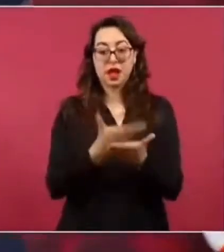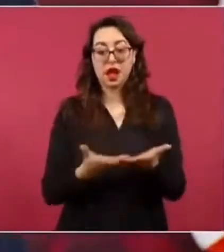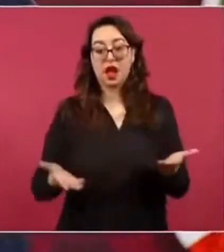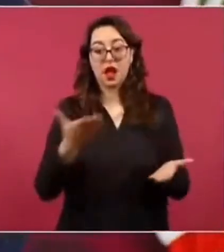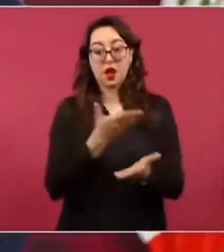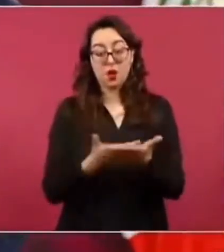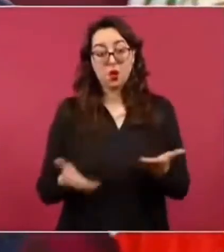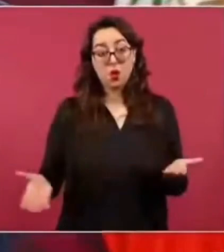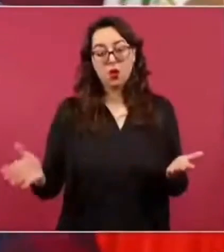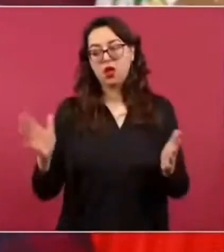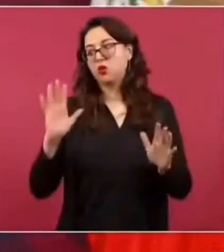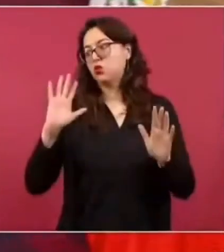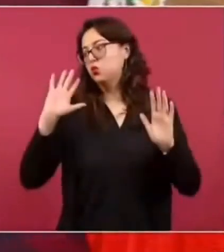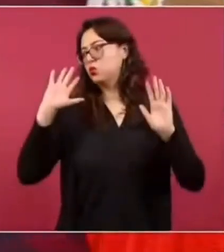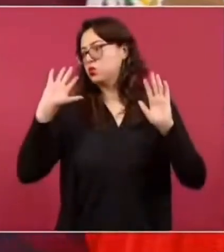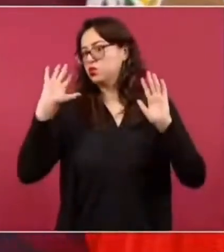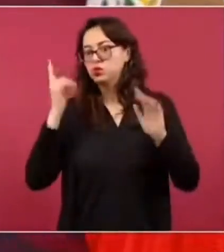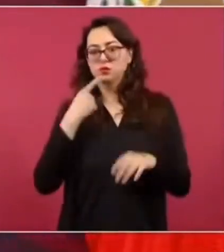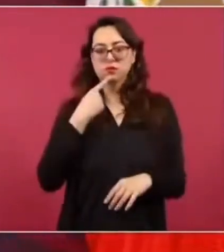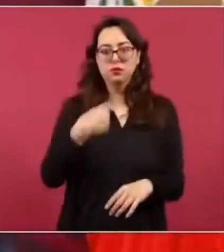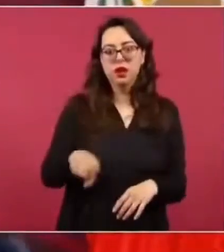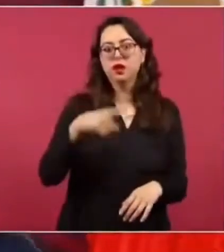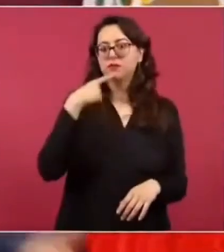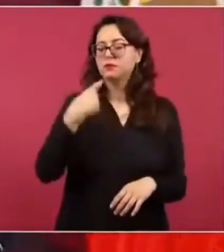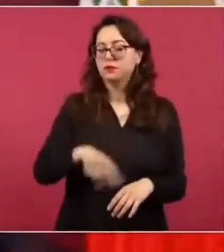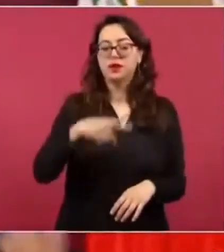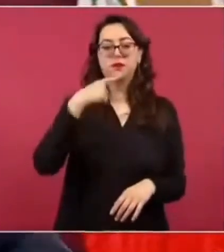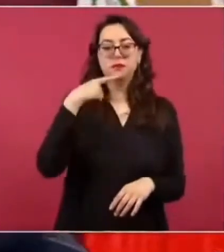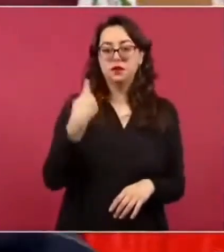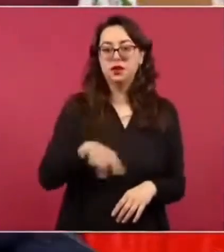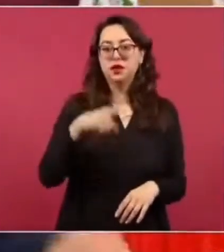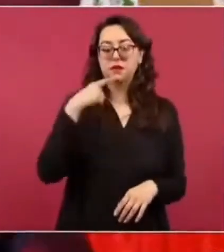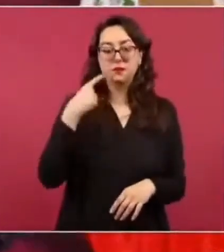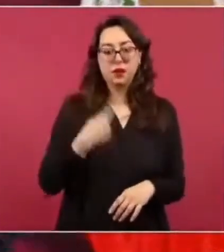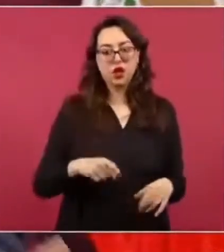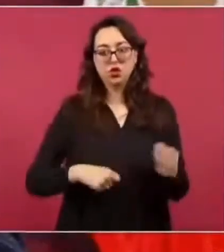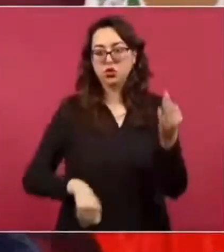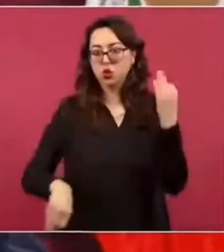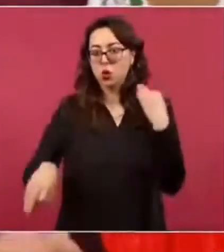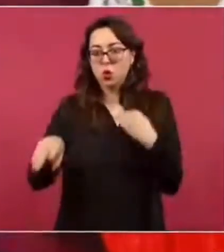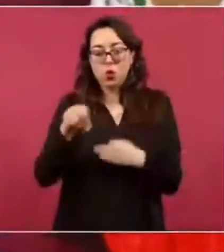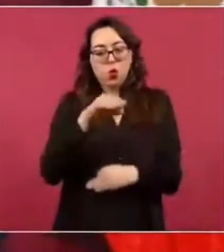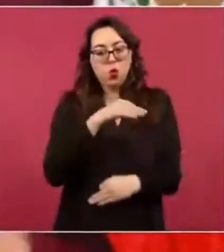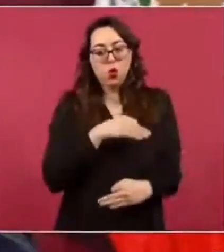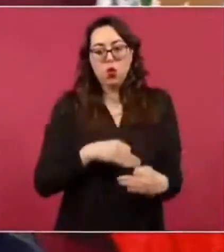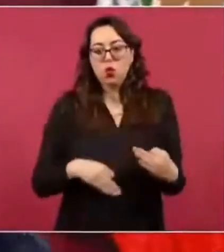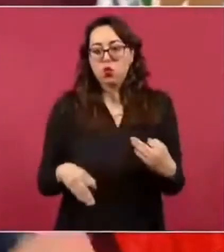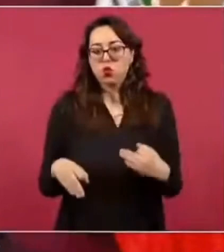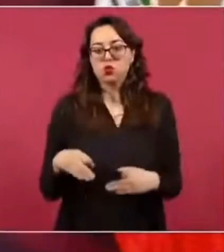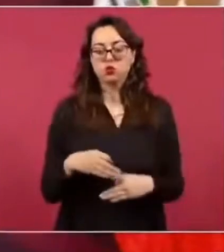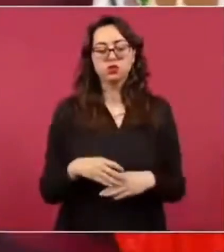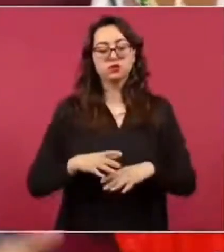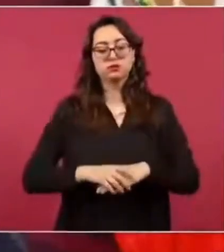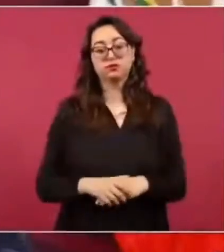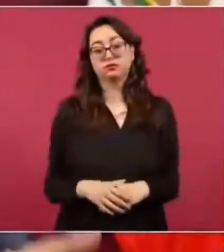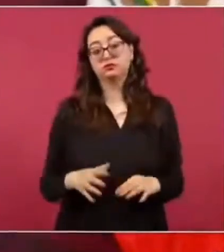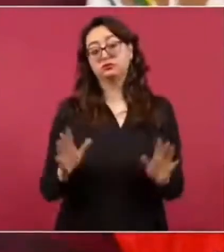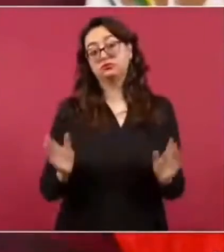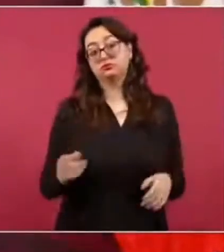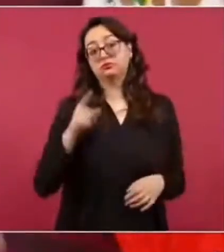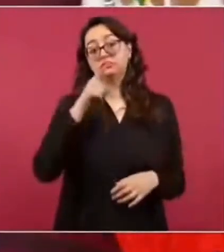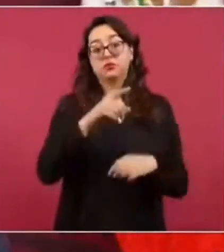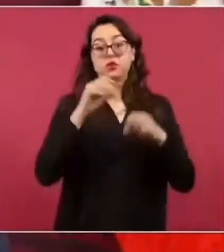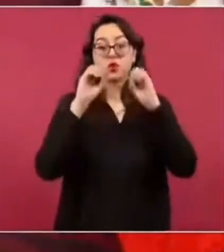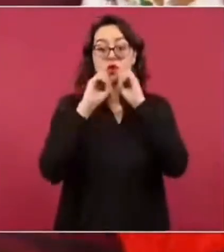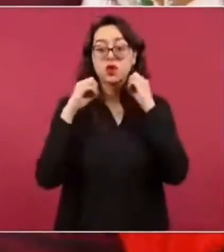todas estas organizaciones supuestamente no gubernamentales